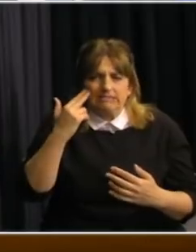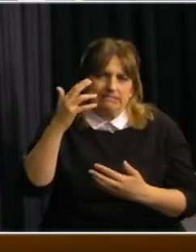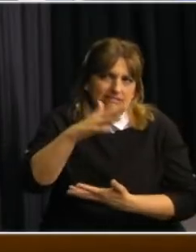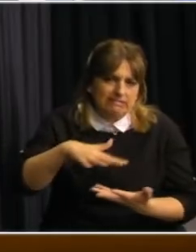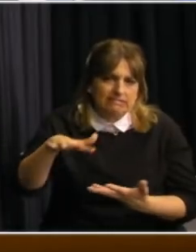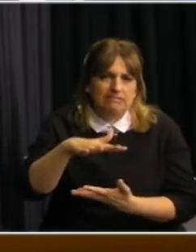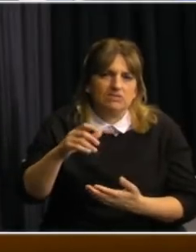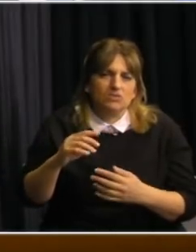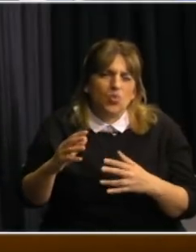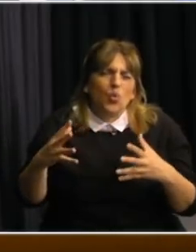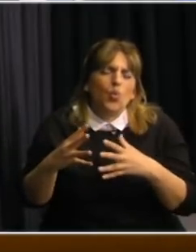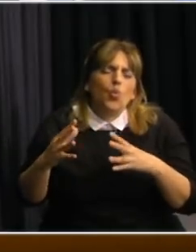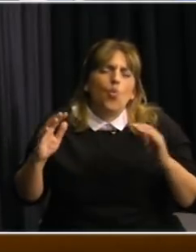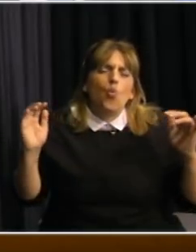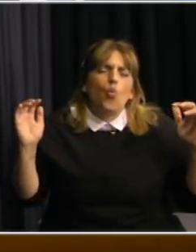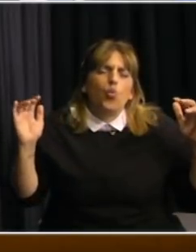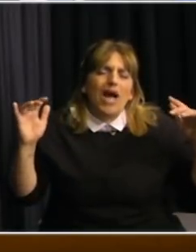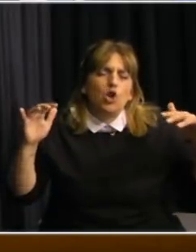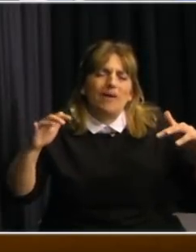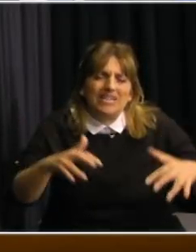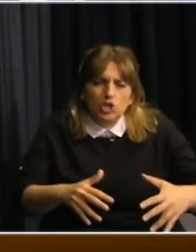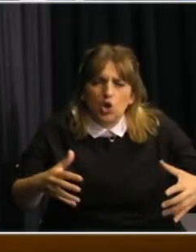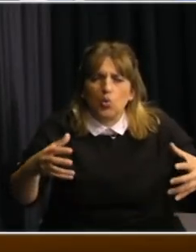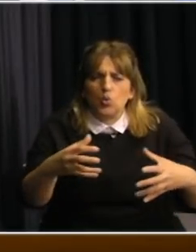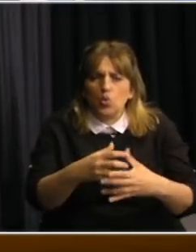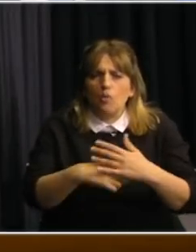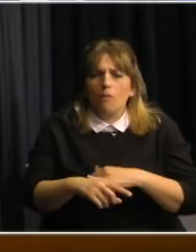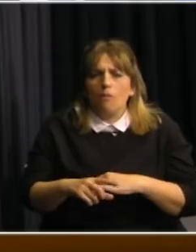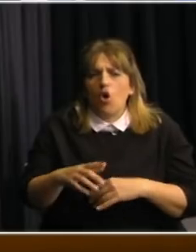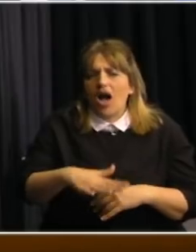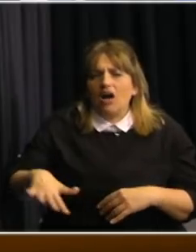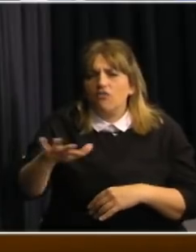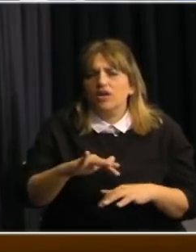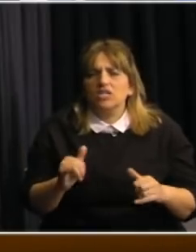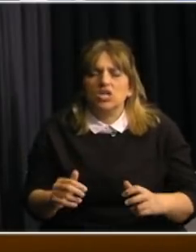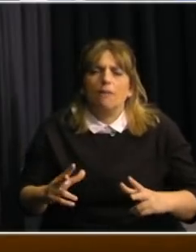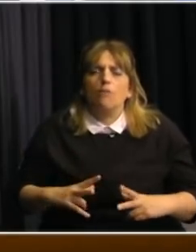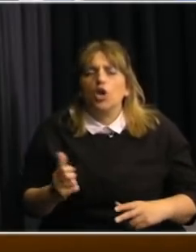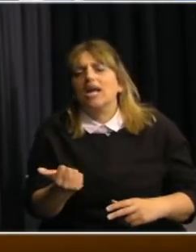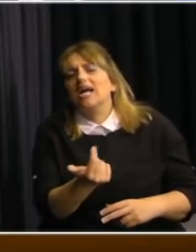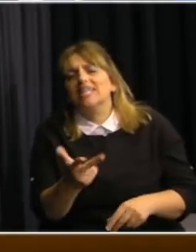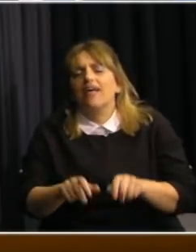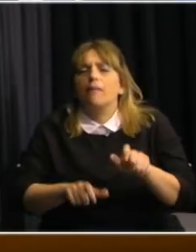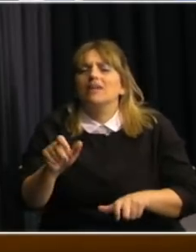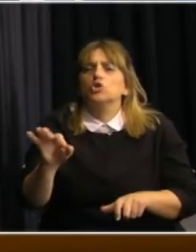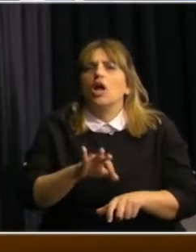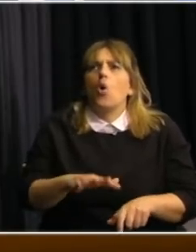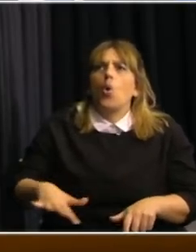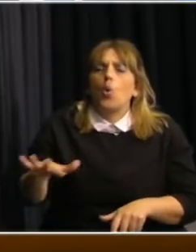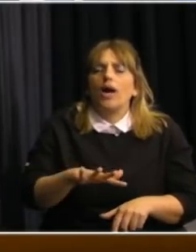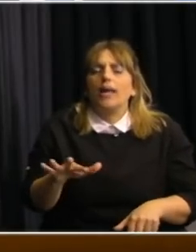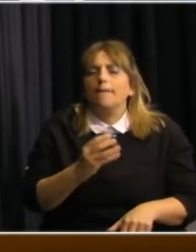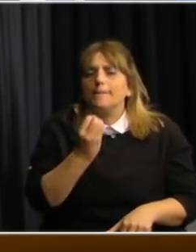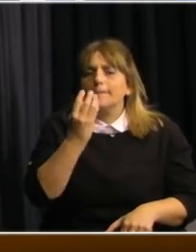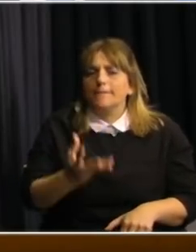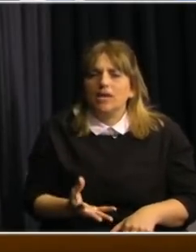considerar una aglomeración en un espacio público y a partir de qué punto ya sea por cantidad de personas o cuestiones de espacio es aconsejable